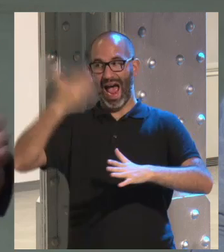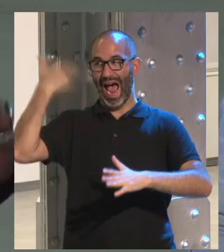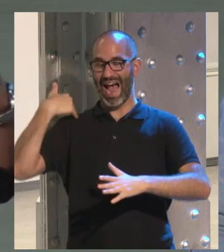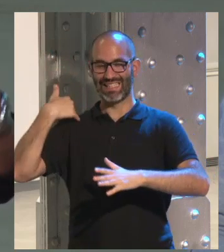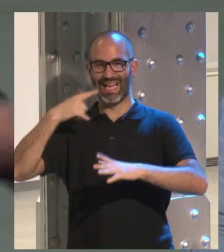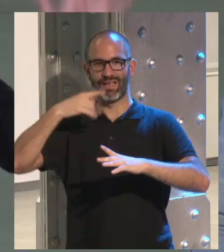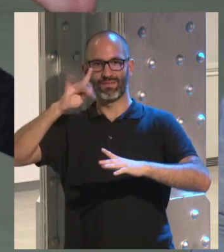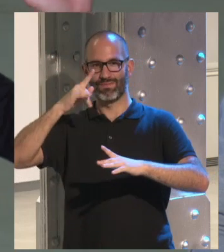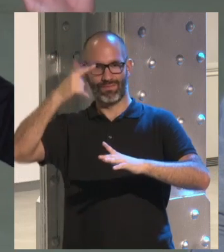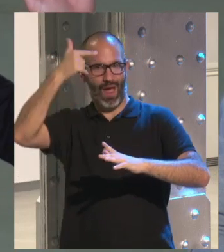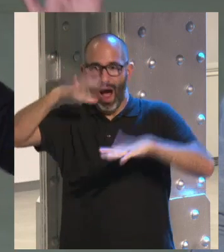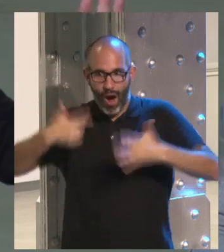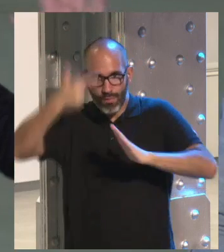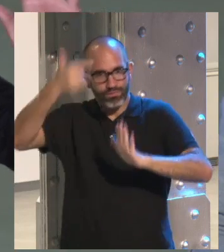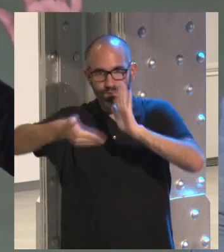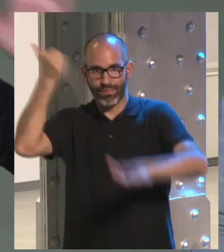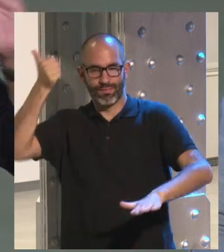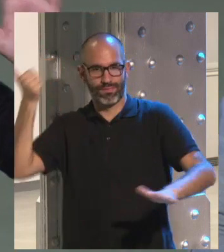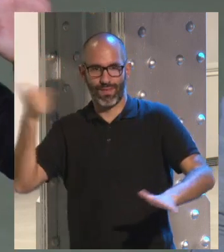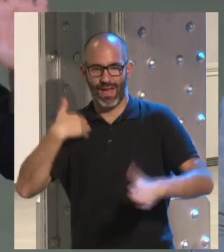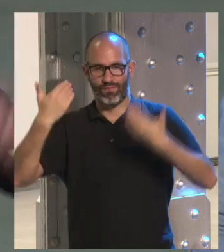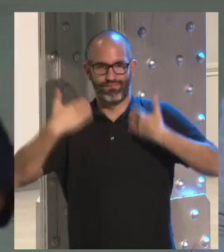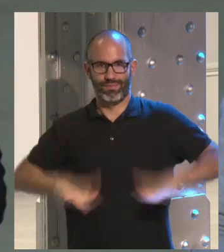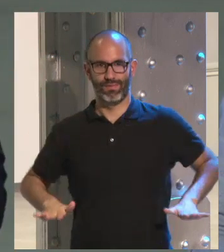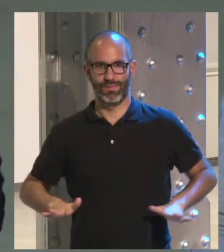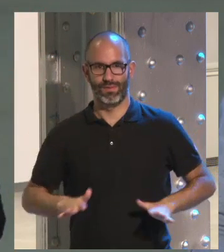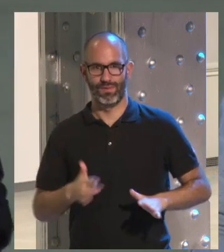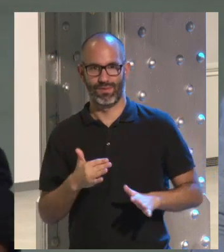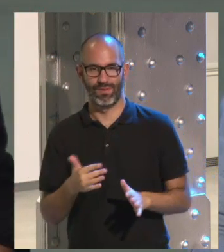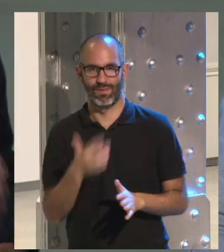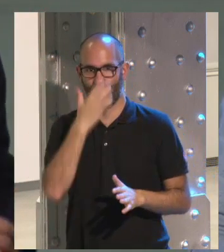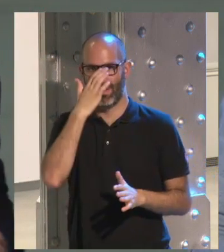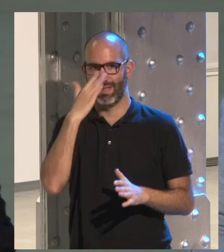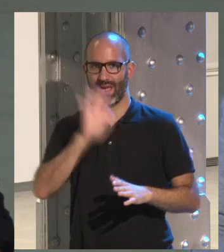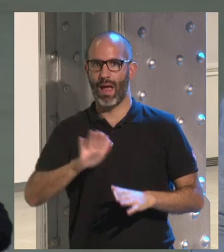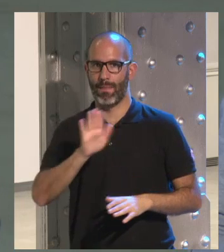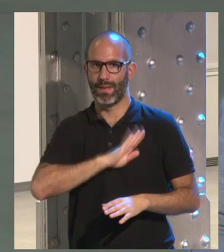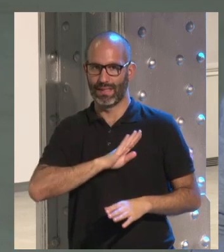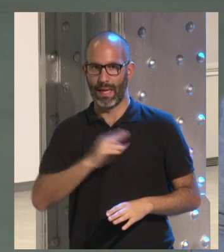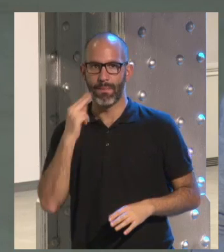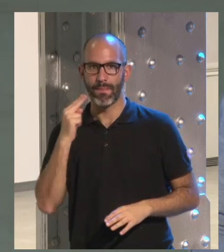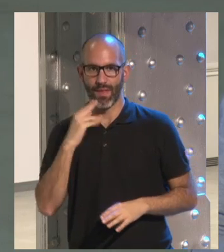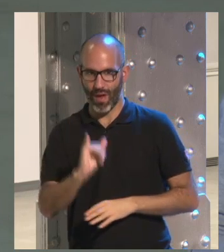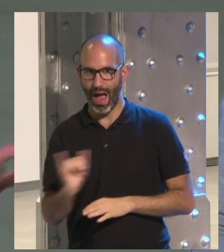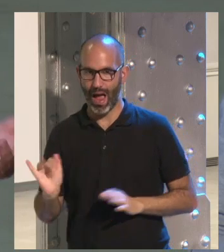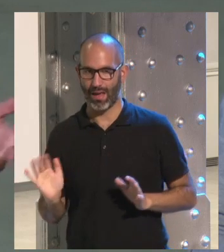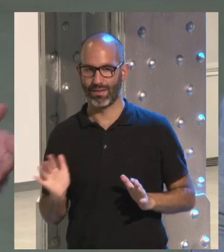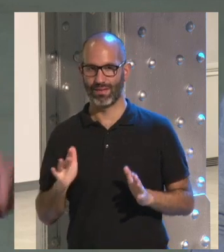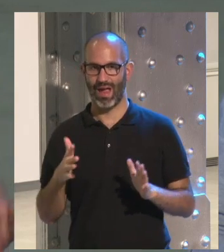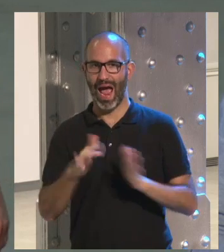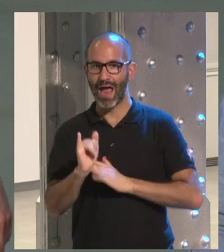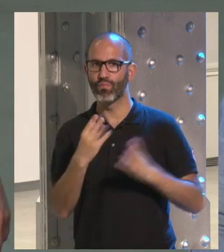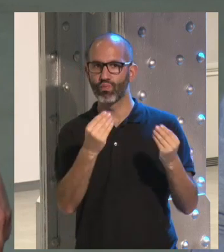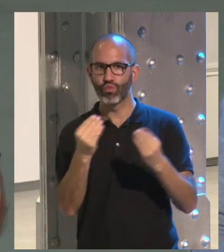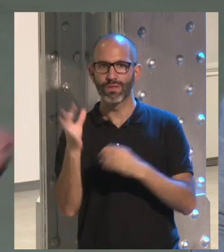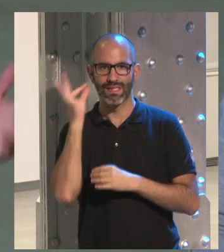Facebook hoy pero incluso ahí es lo que da un poco de miedo yo si fuese padre de familia me daría mucho medio que hay muchas